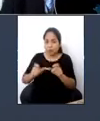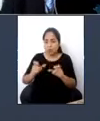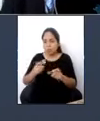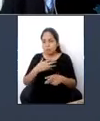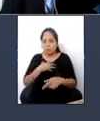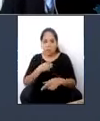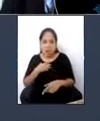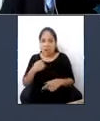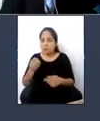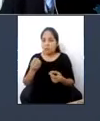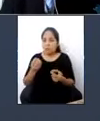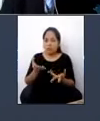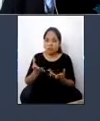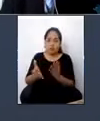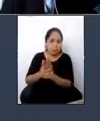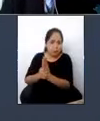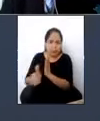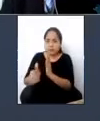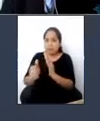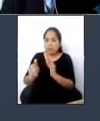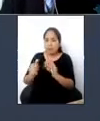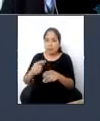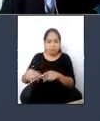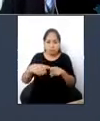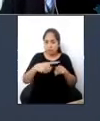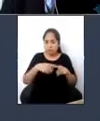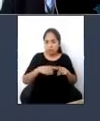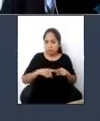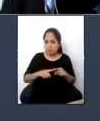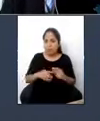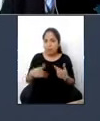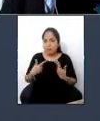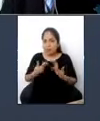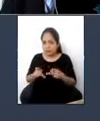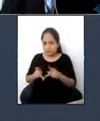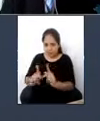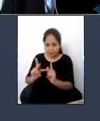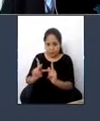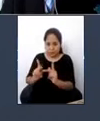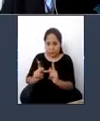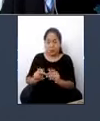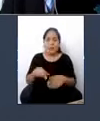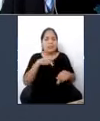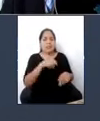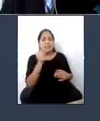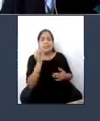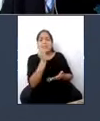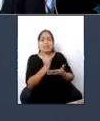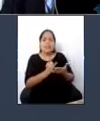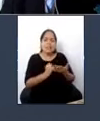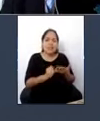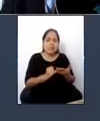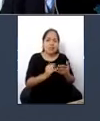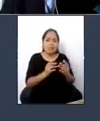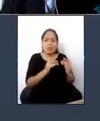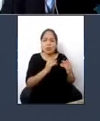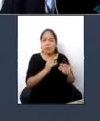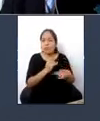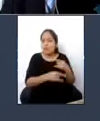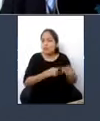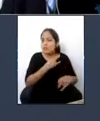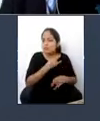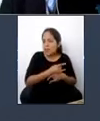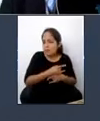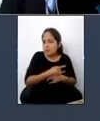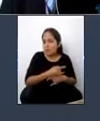las capacidades para aplicar este diseño. redactó siete principios básicos que indican